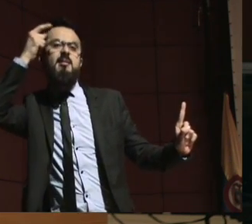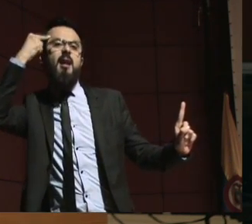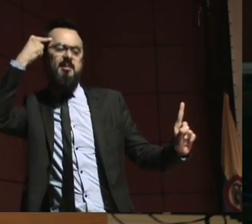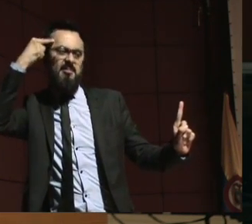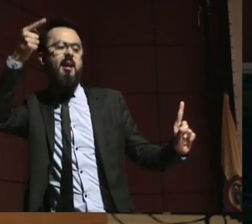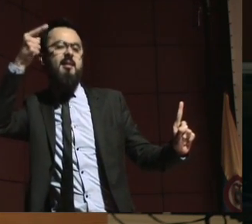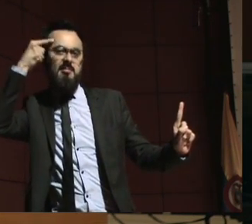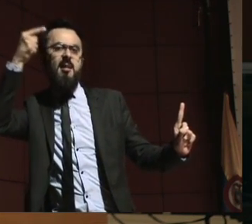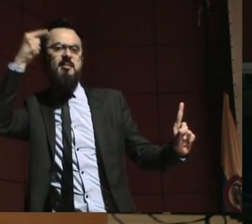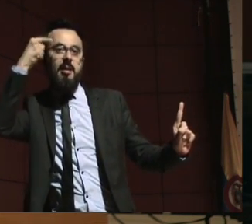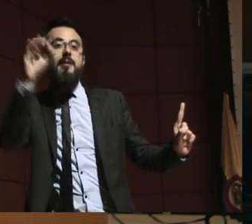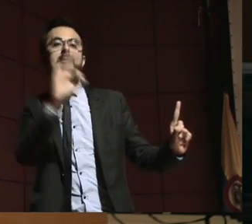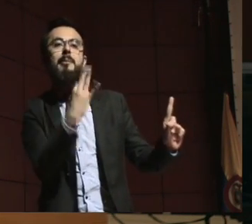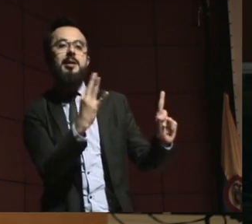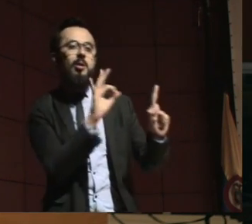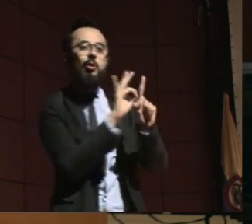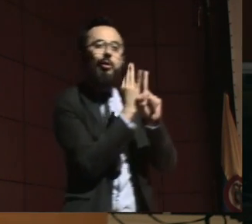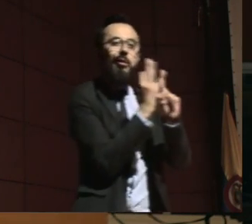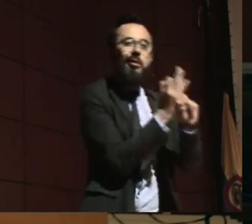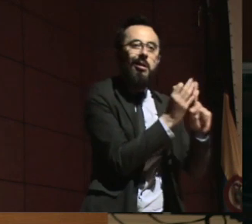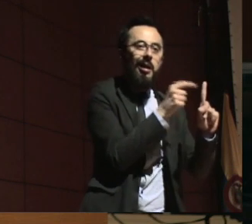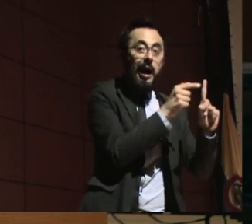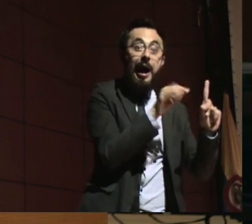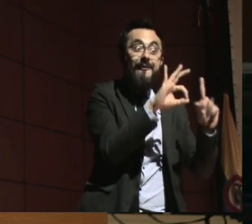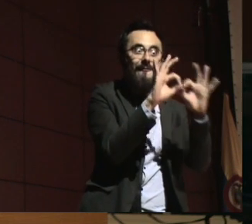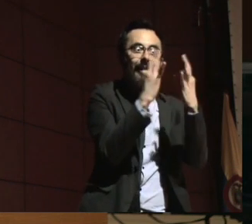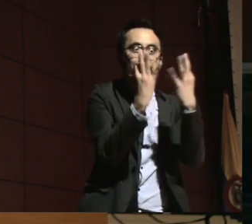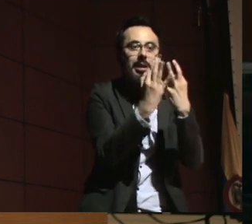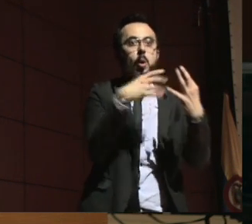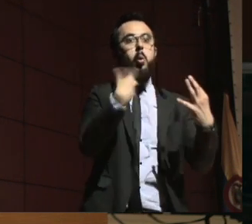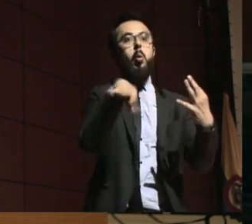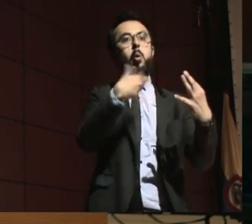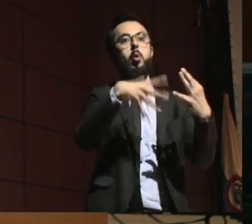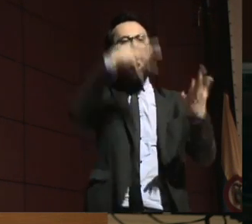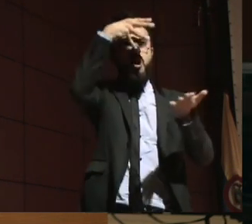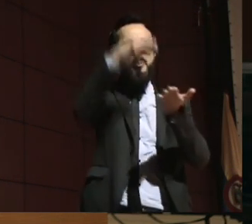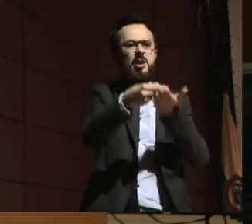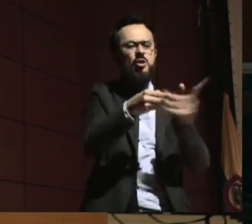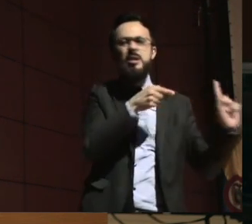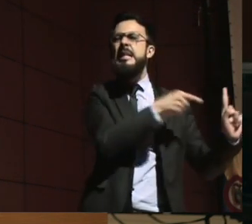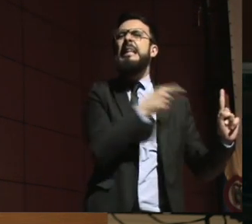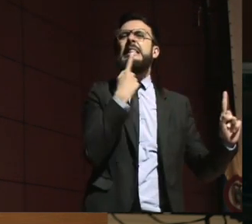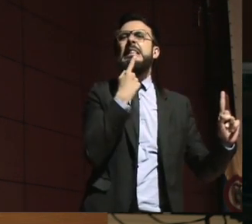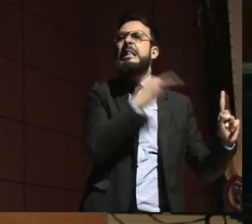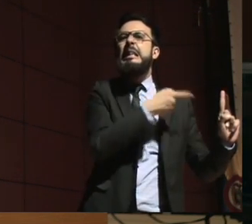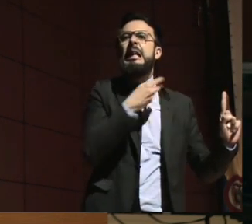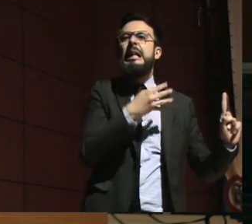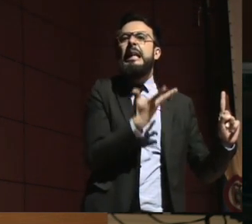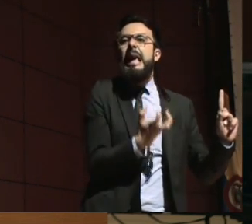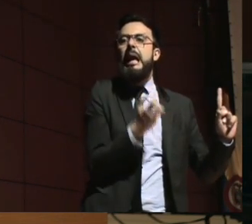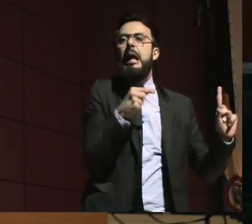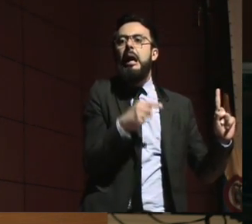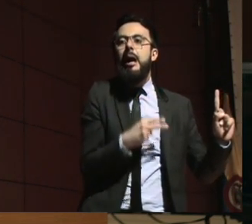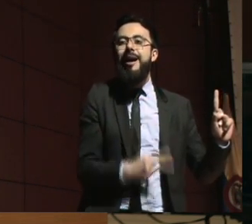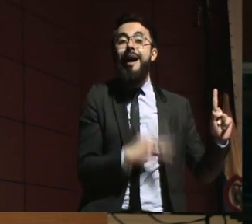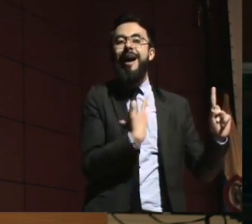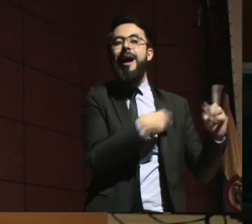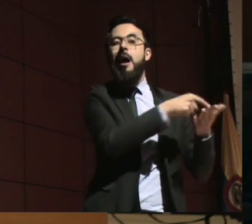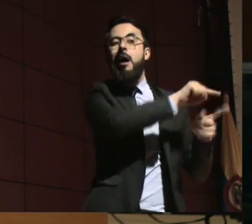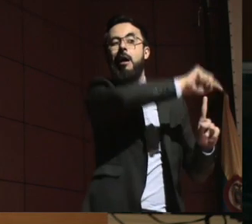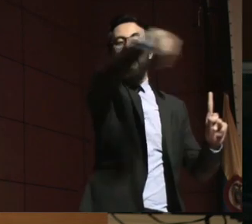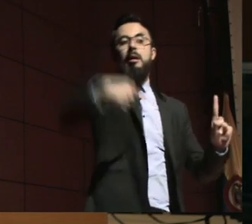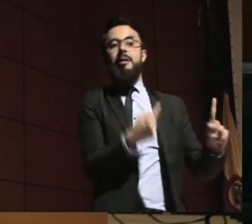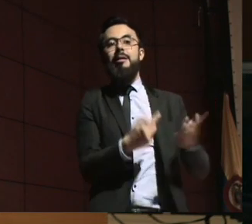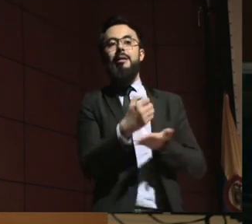digamos, a buscar el cupo en el colegio o a hacer alguna actividad en el entorno comunitario,